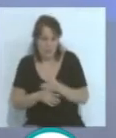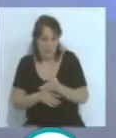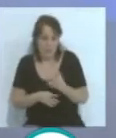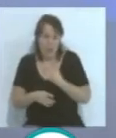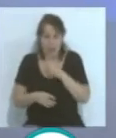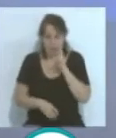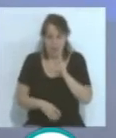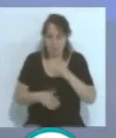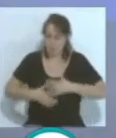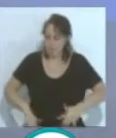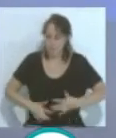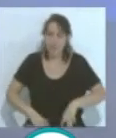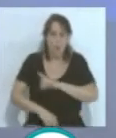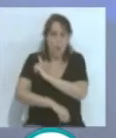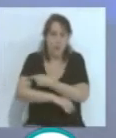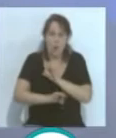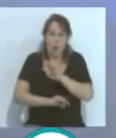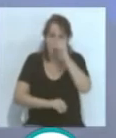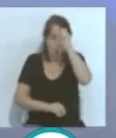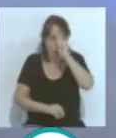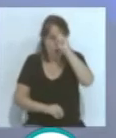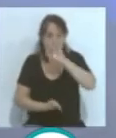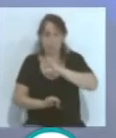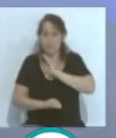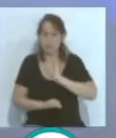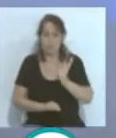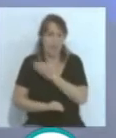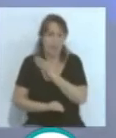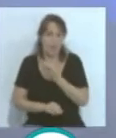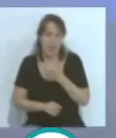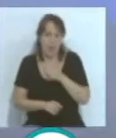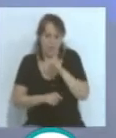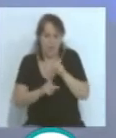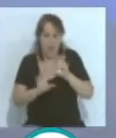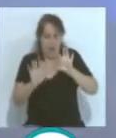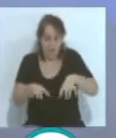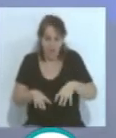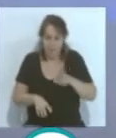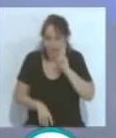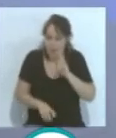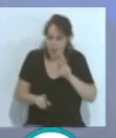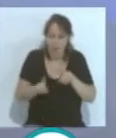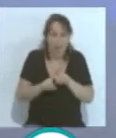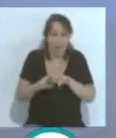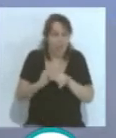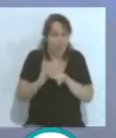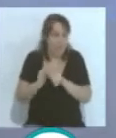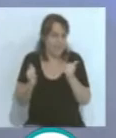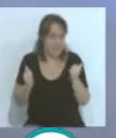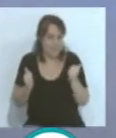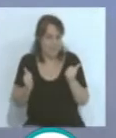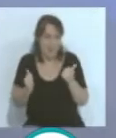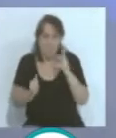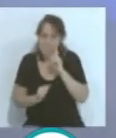claro, con un chándal, con una gorra del Cádiz o con una bufanda del Cádiz, te sentís como más cercano, ¿no? Como que alguien,